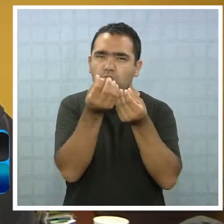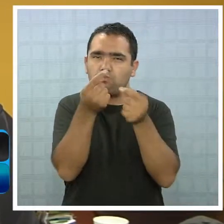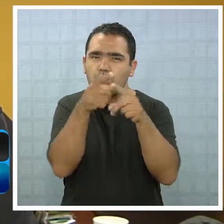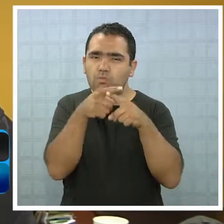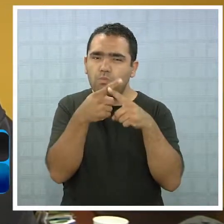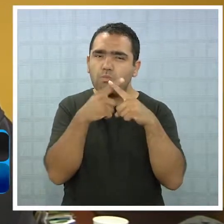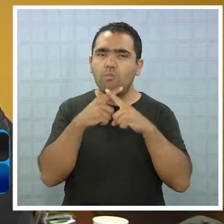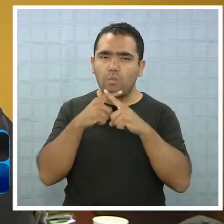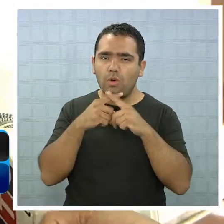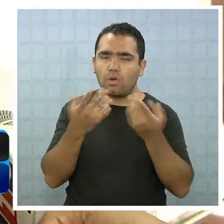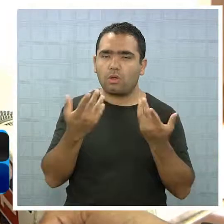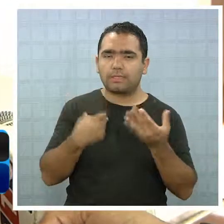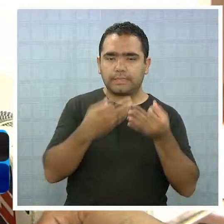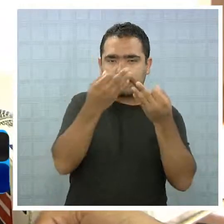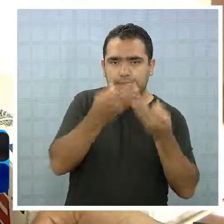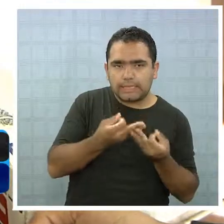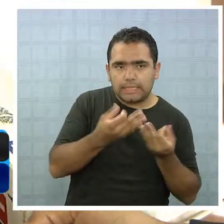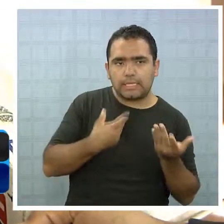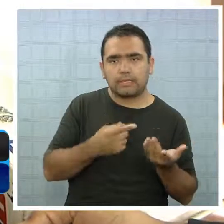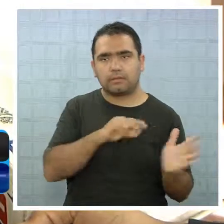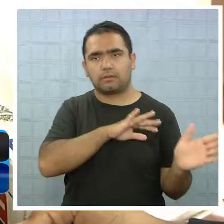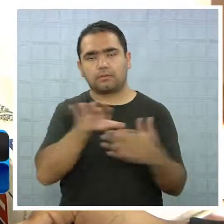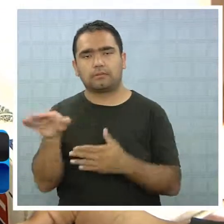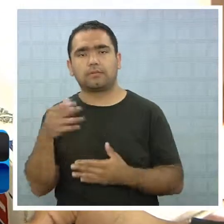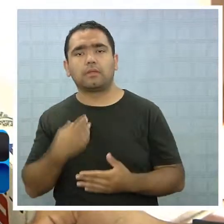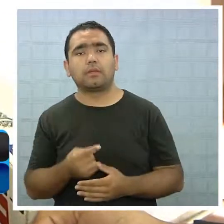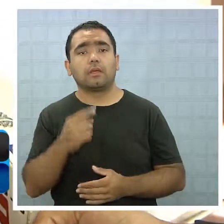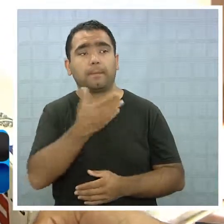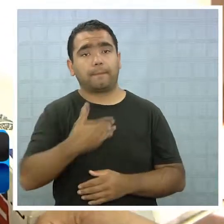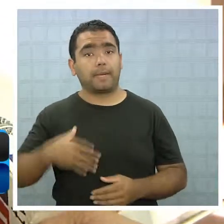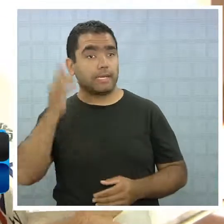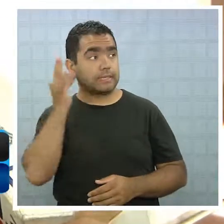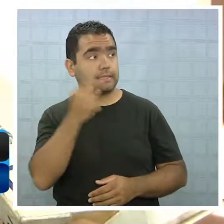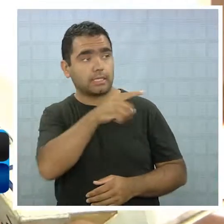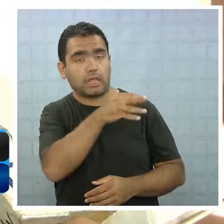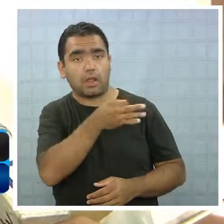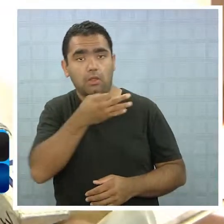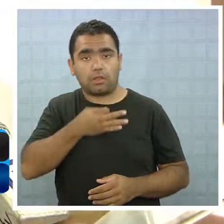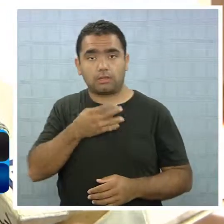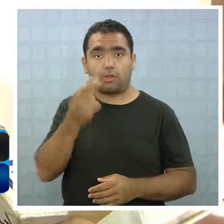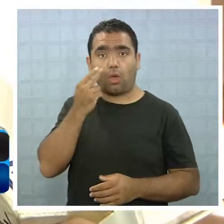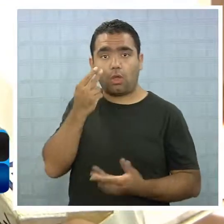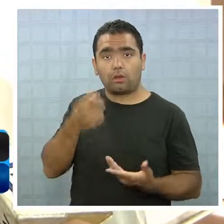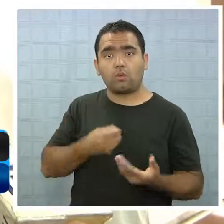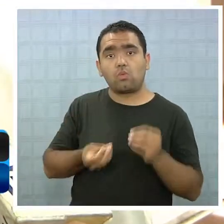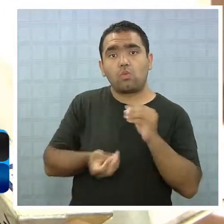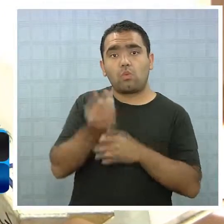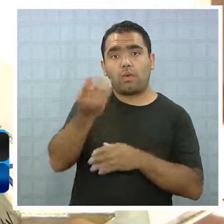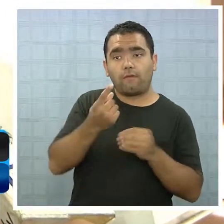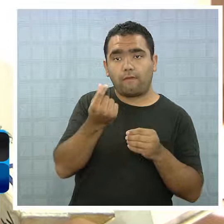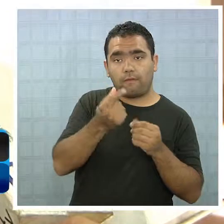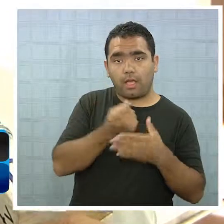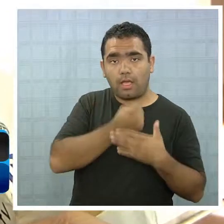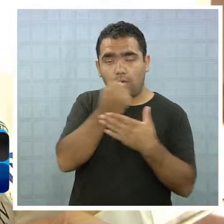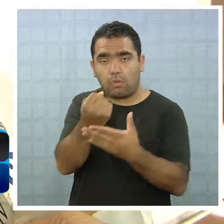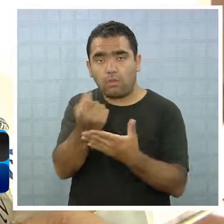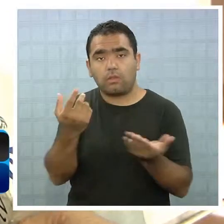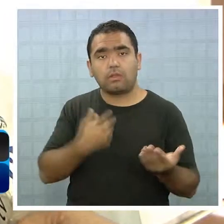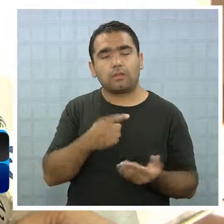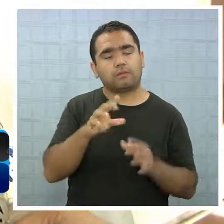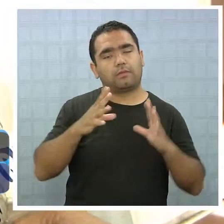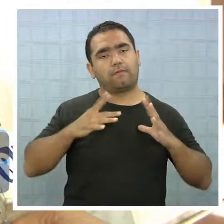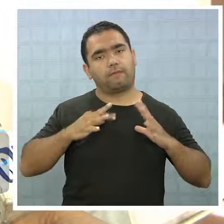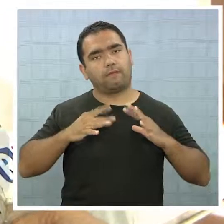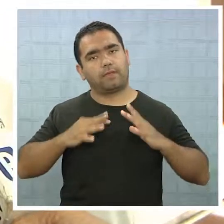por los cuales estos se van a aplicar. Ya apenas la presidenta nos dé a conocer a nosotros que va a dar un nuevo beneficio y si es que ese fuera el caso nosotros vamos a estar tremendamente